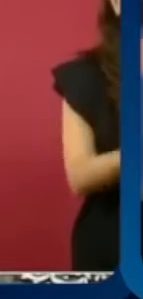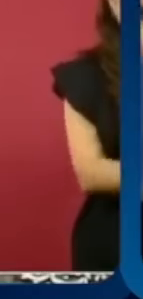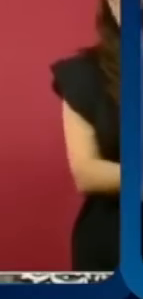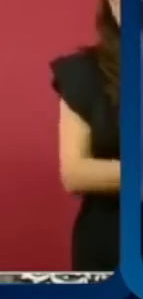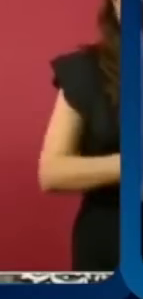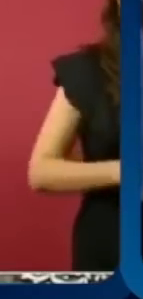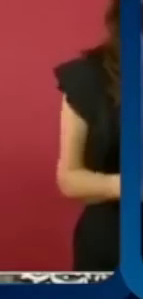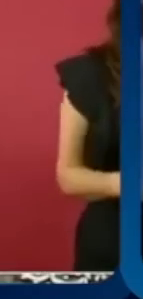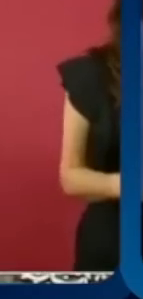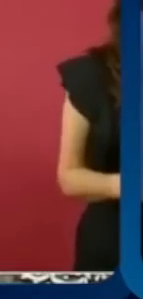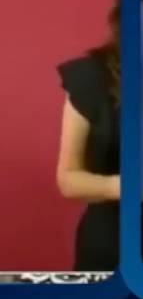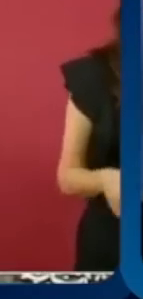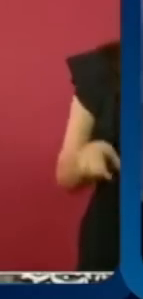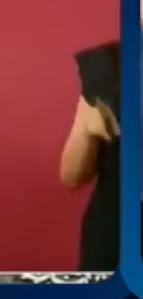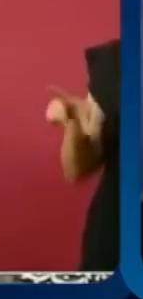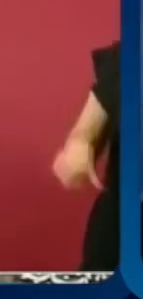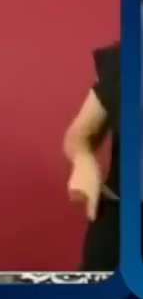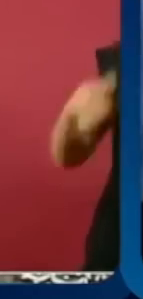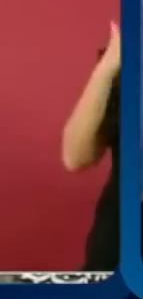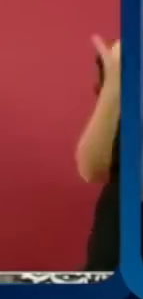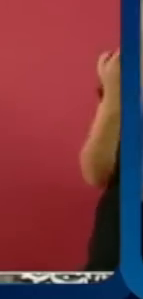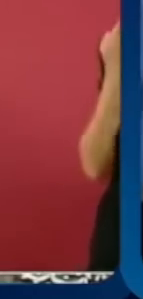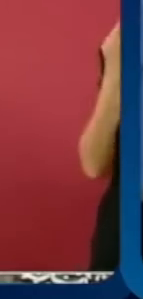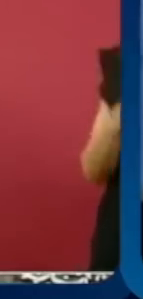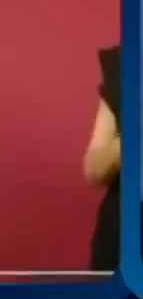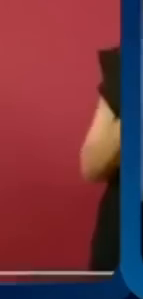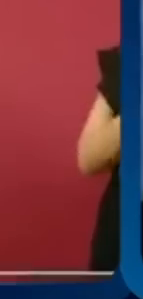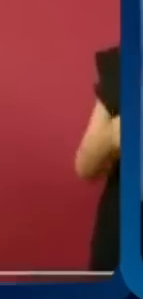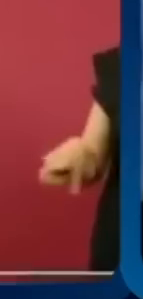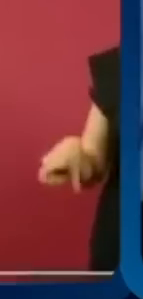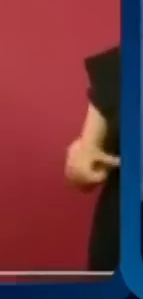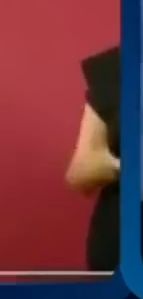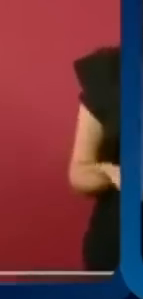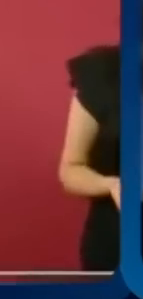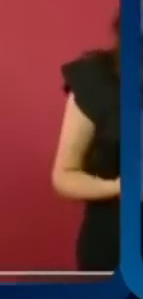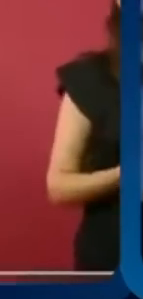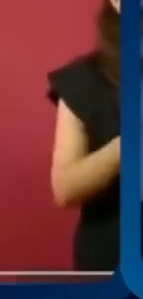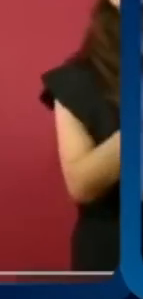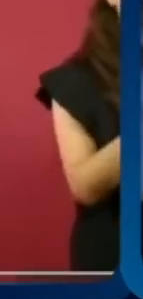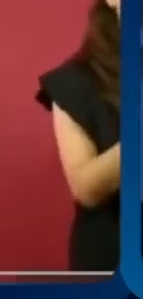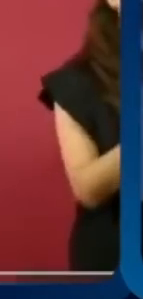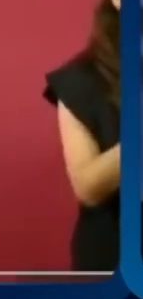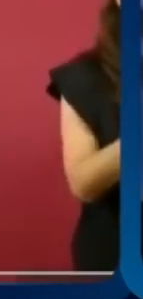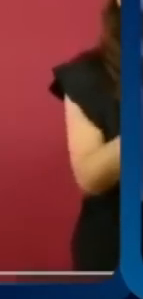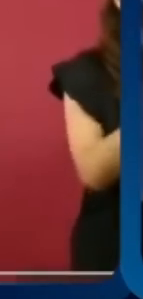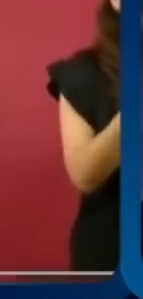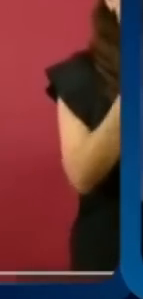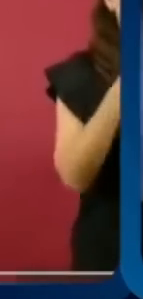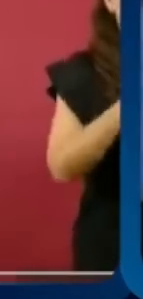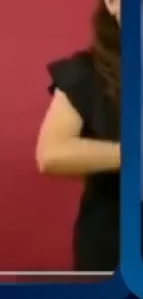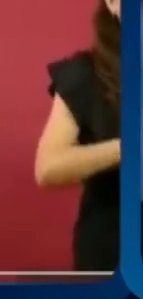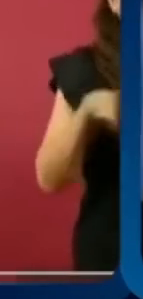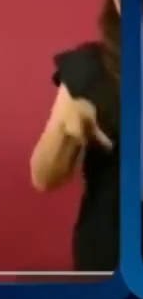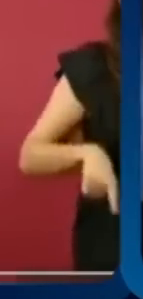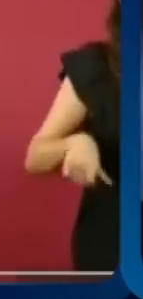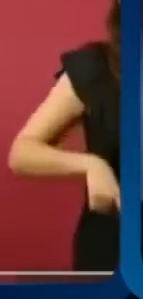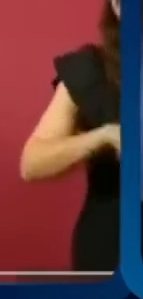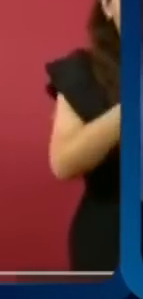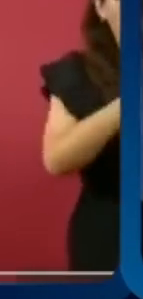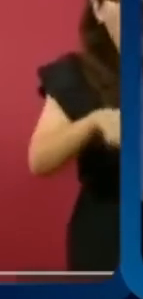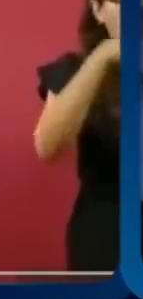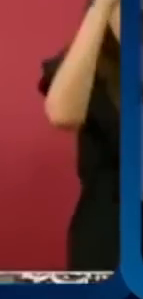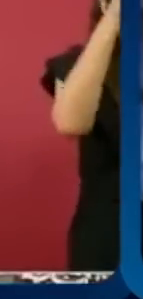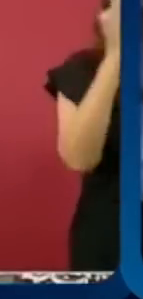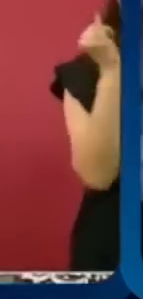a sacar las manos del Istmo. Imagínense nada más, bueno, si el presidente lo está construyendo. Era un sueño que